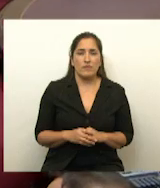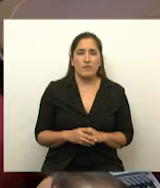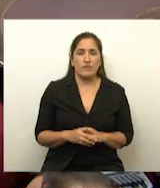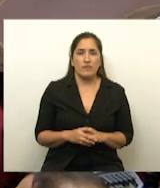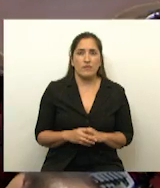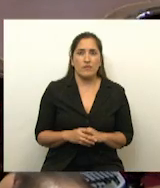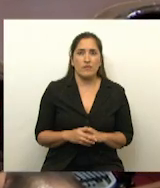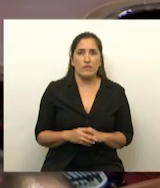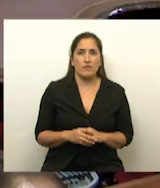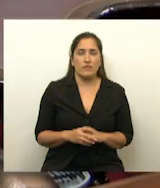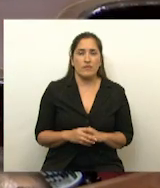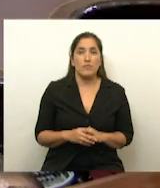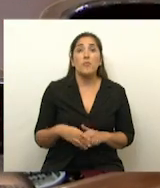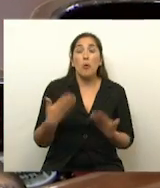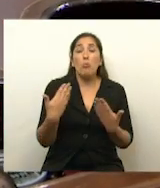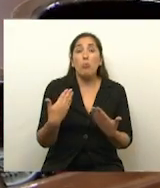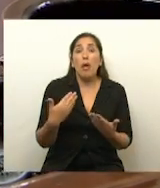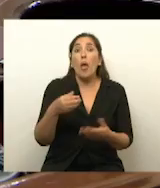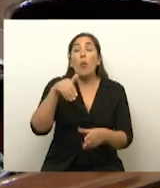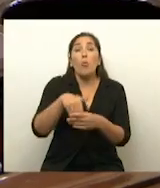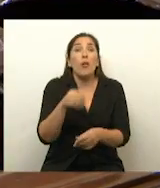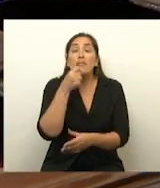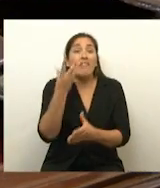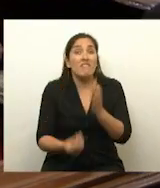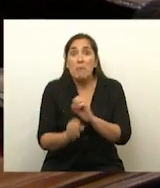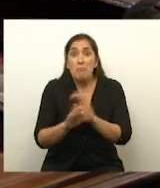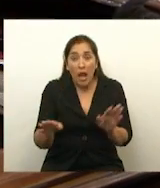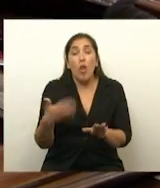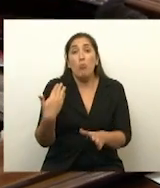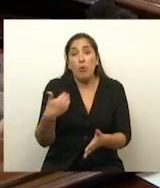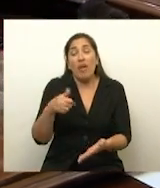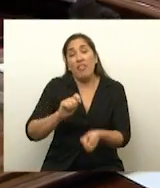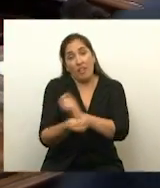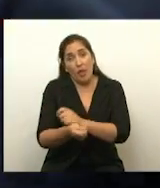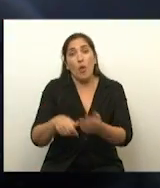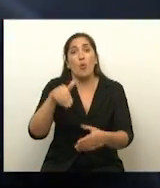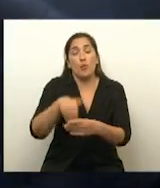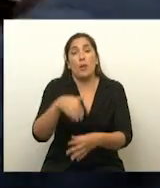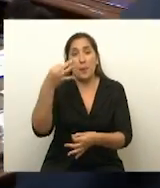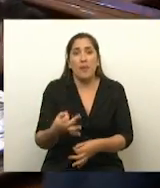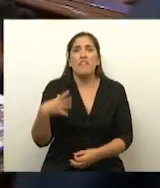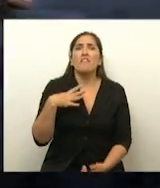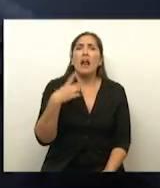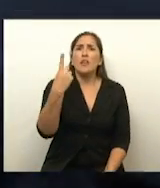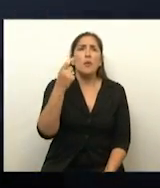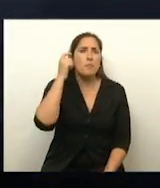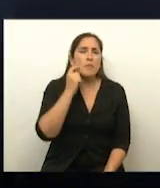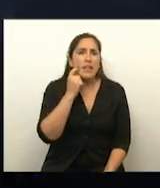¿Puede cambiar el voto? Si voto mal, puede votar bien. Menem Carlos, falta votar.